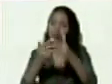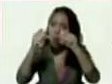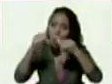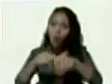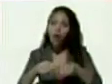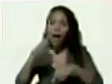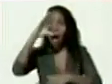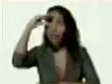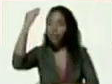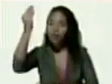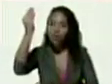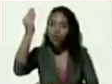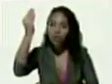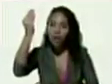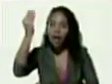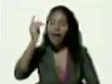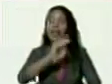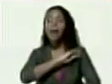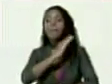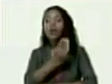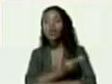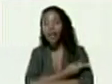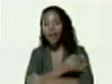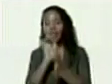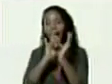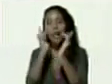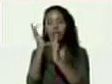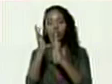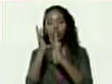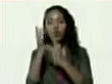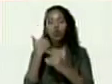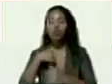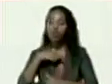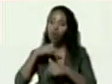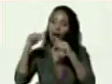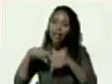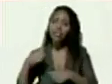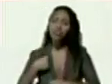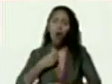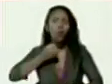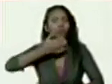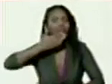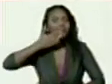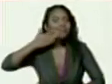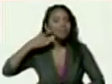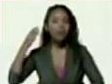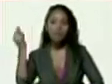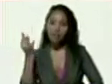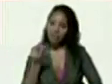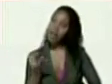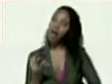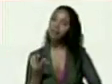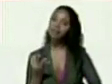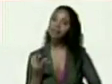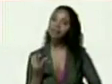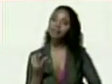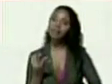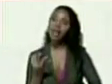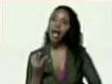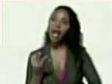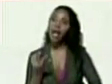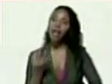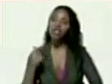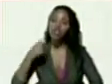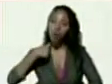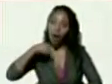mi abuelo poder de Jesucristo el haber estado aquí me siento orgullosa de verdad estar aquí